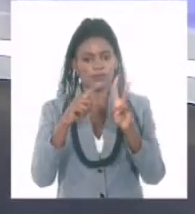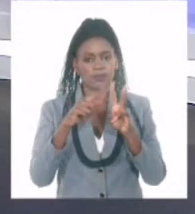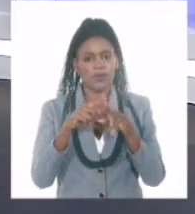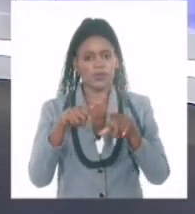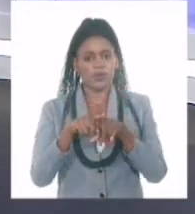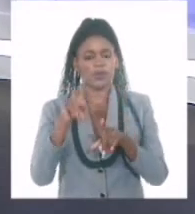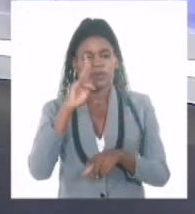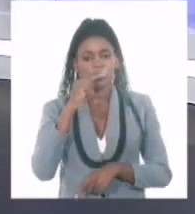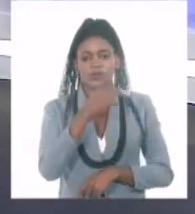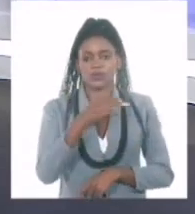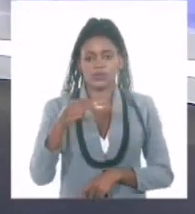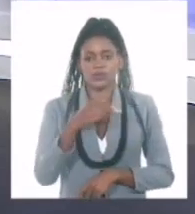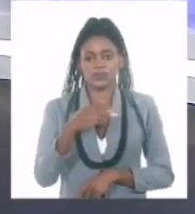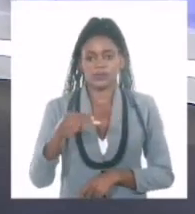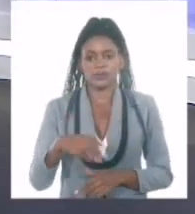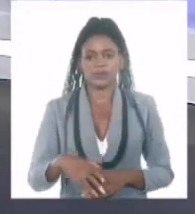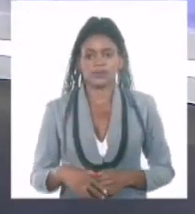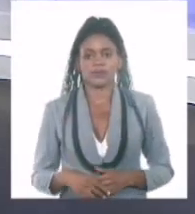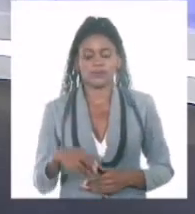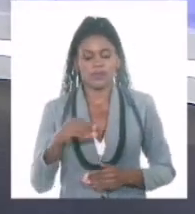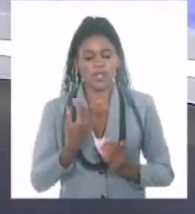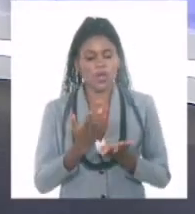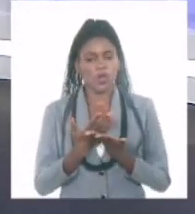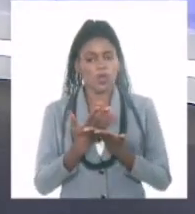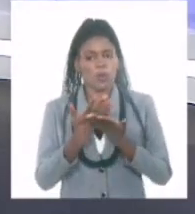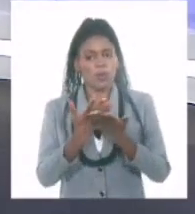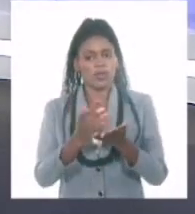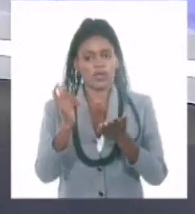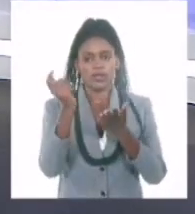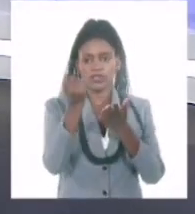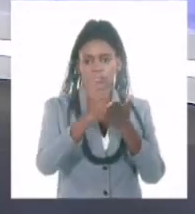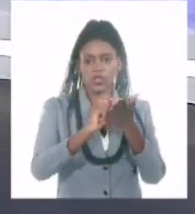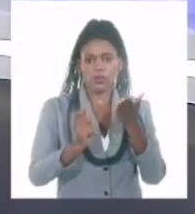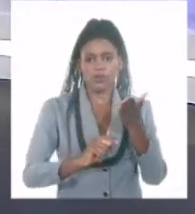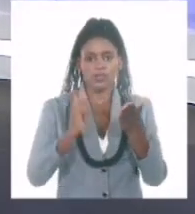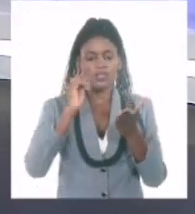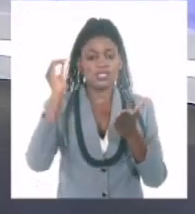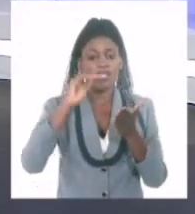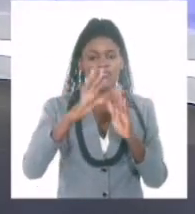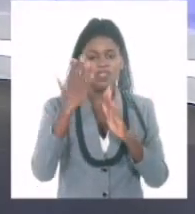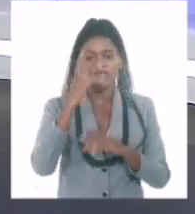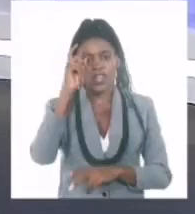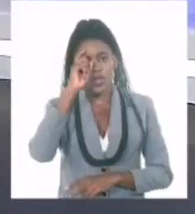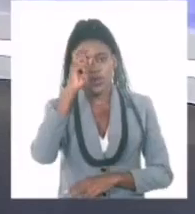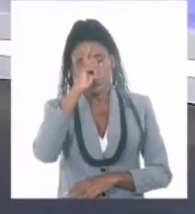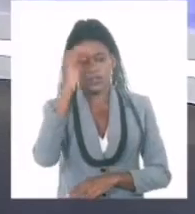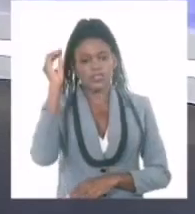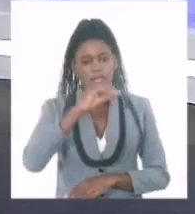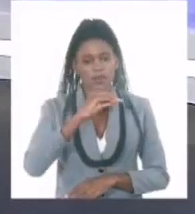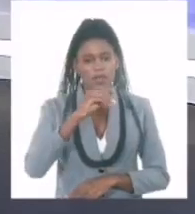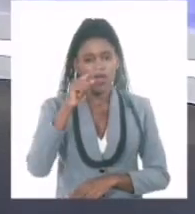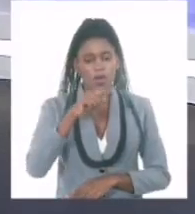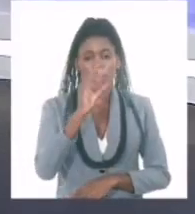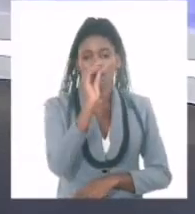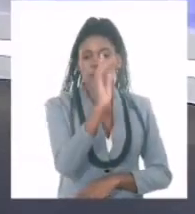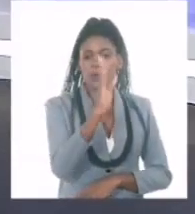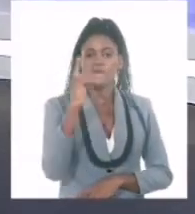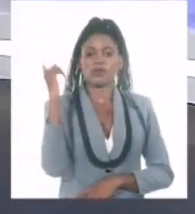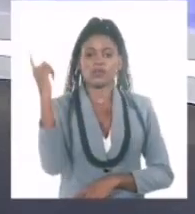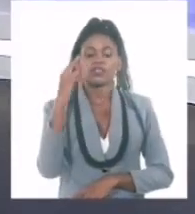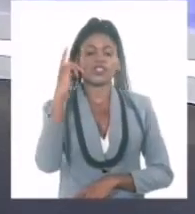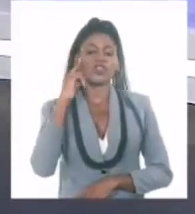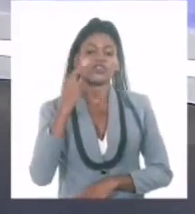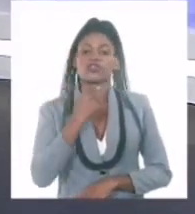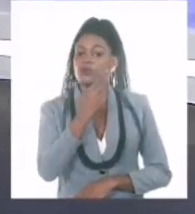noticiero. Hay un homenaje a un escritor muy conocido por los espirituales, ¿cierto? Asimismo, estuvo lugar hoy en la Biblioteca Nacional José